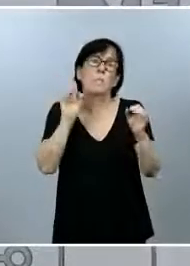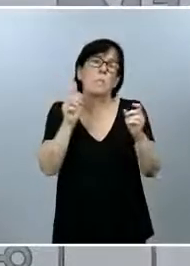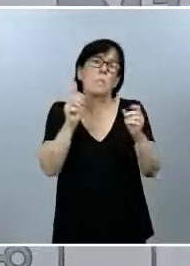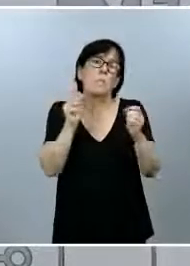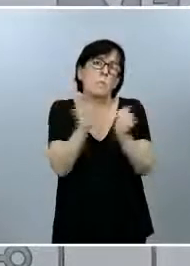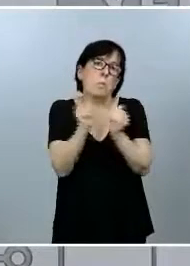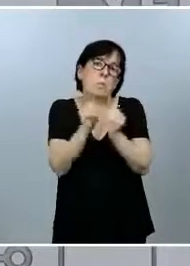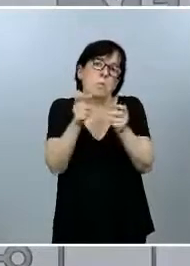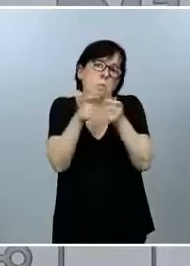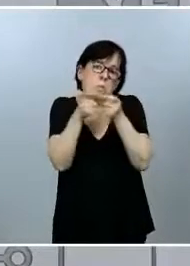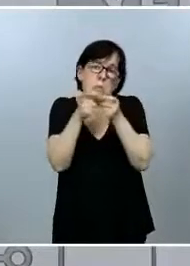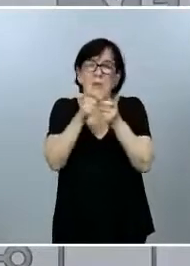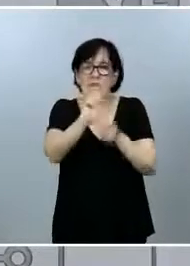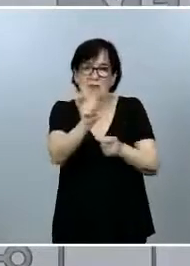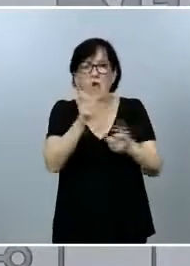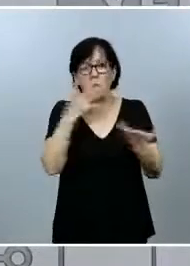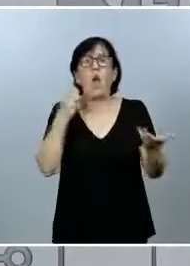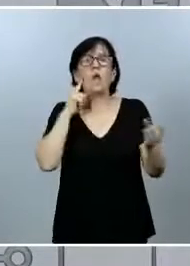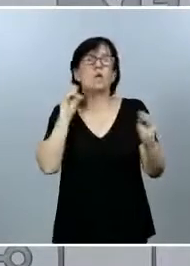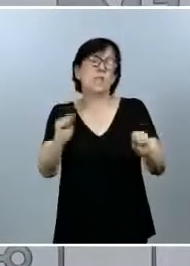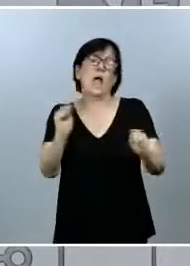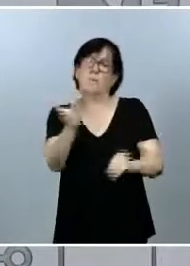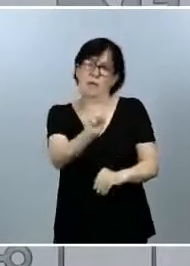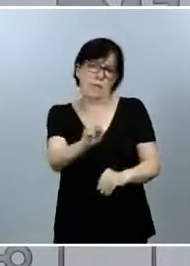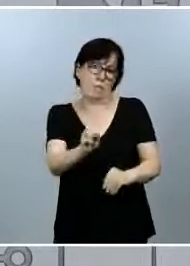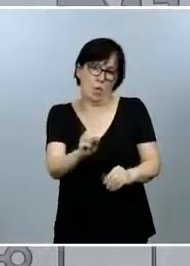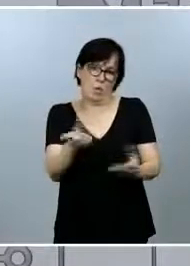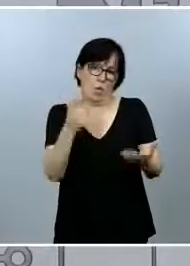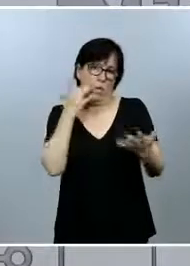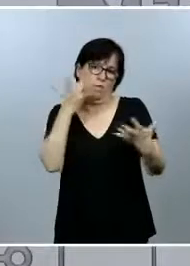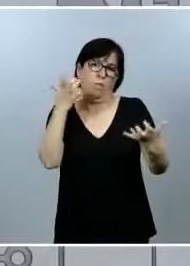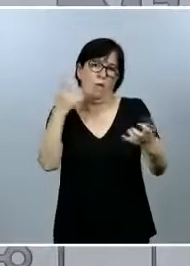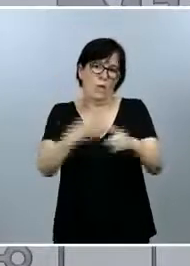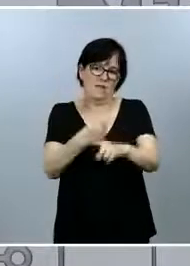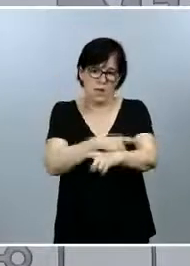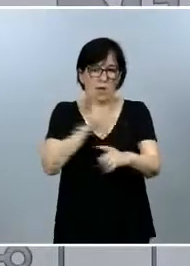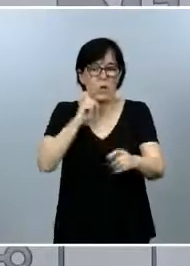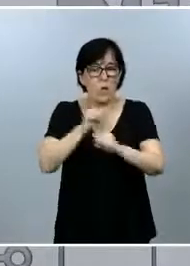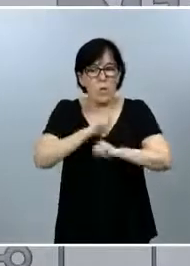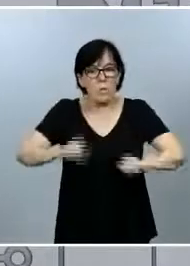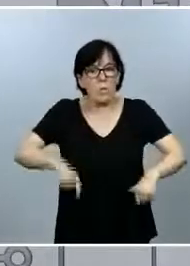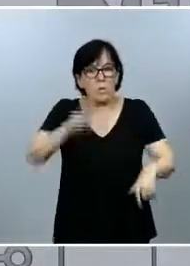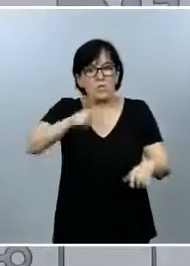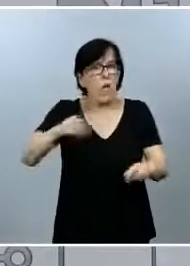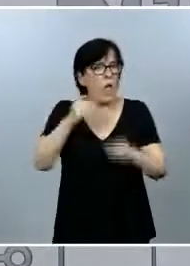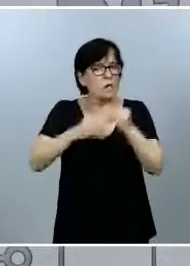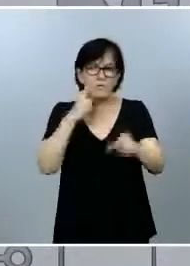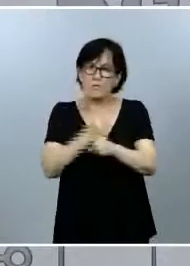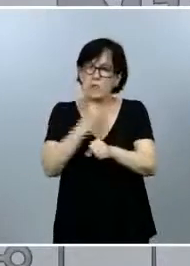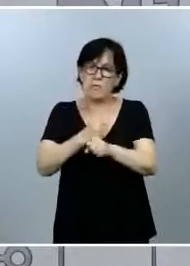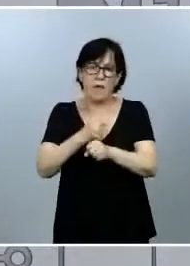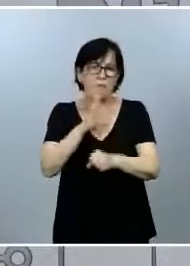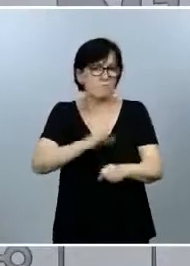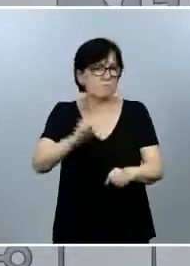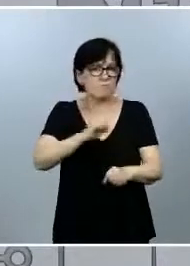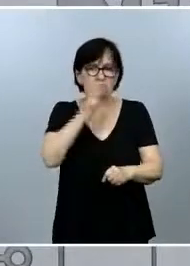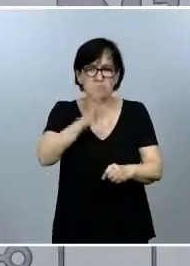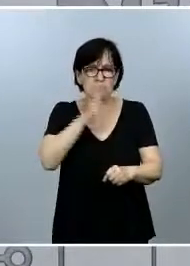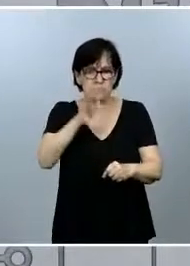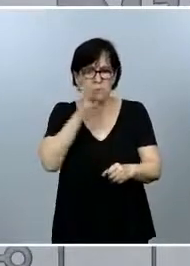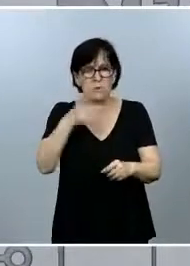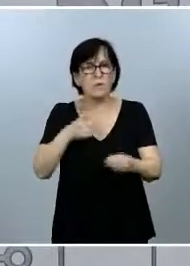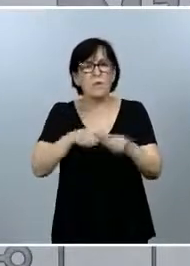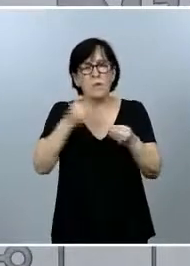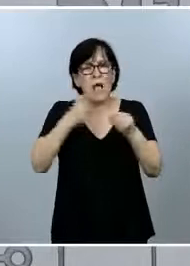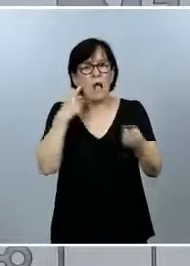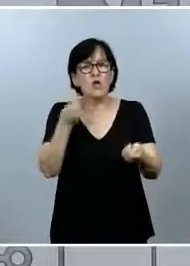tampoco son especialmente llamativas. Los portugueses han hecho un trabajo excelente, creo que han hecho un esfuerzo magnífico para tratar de